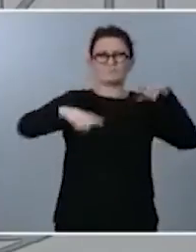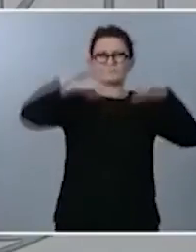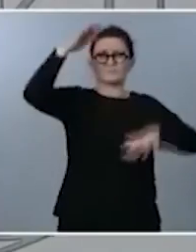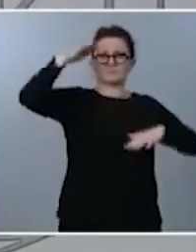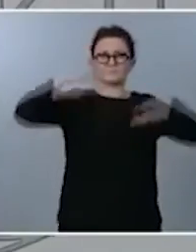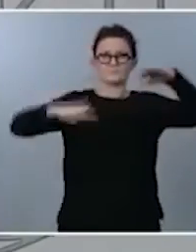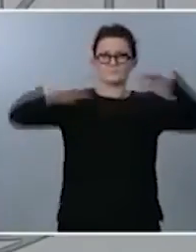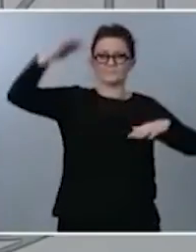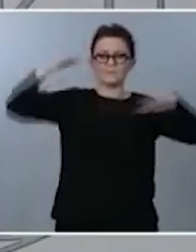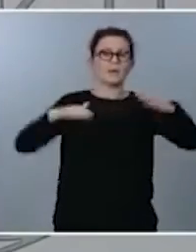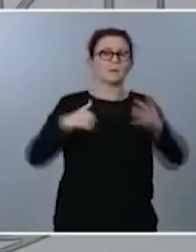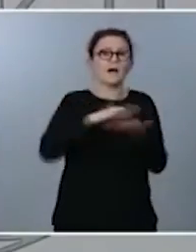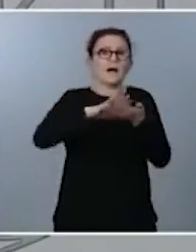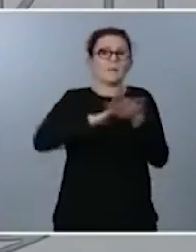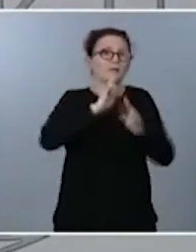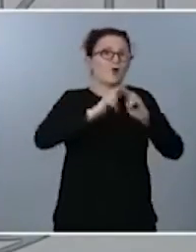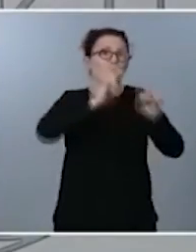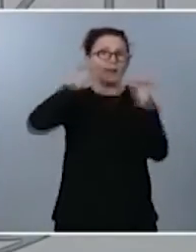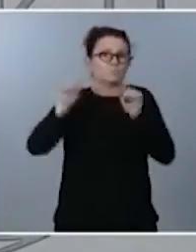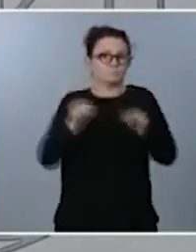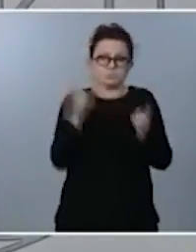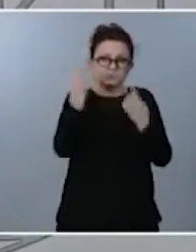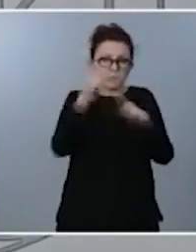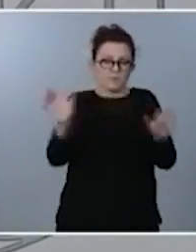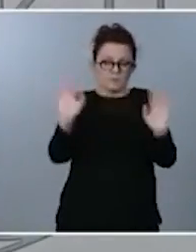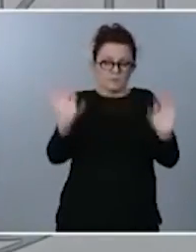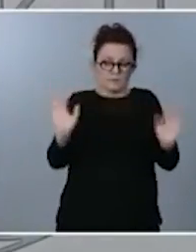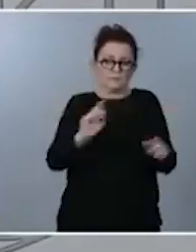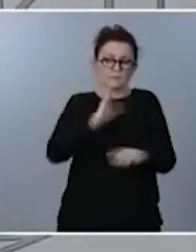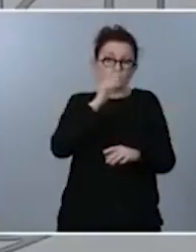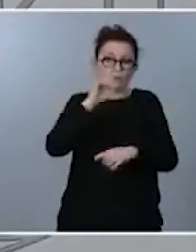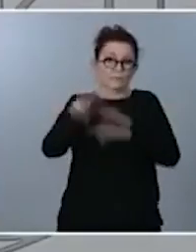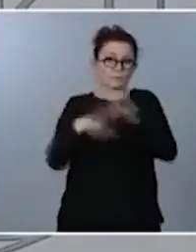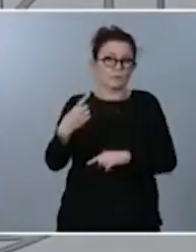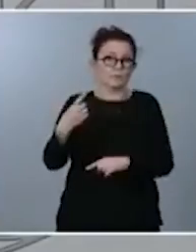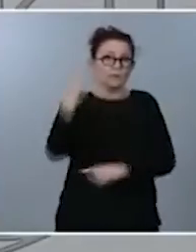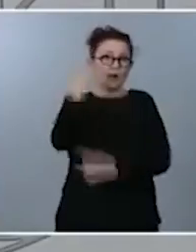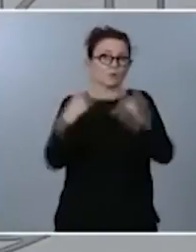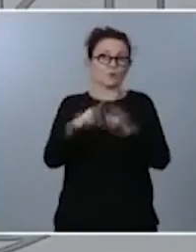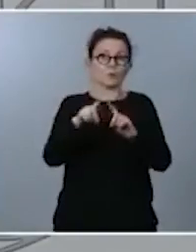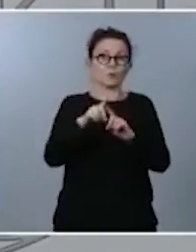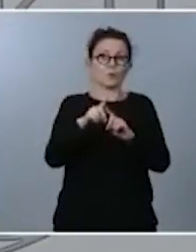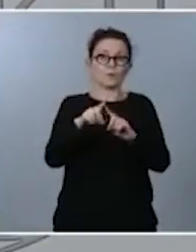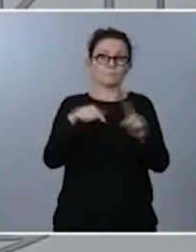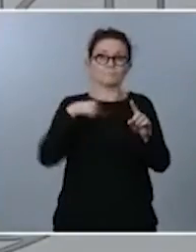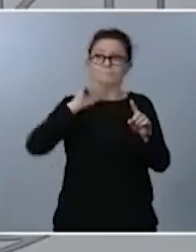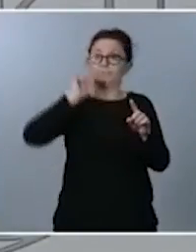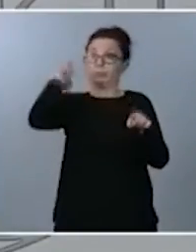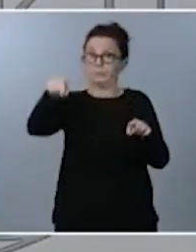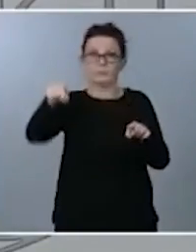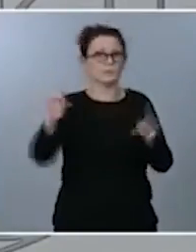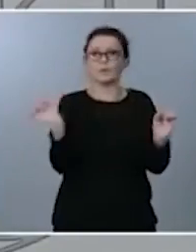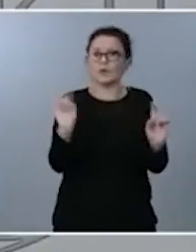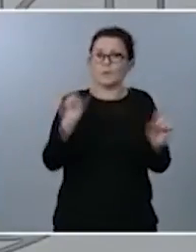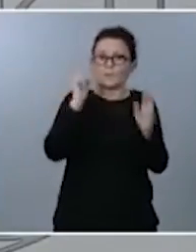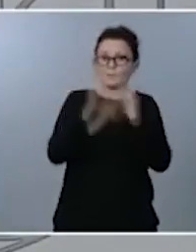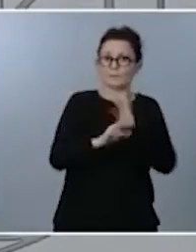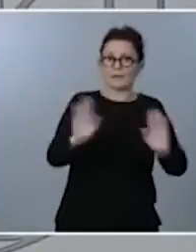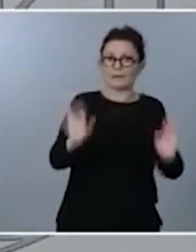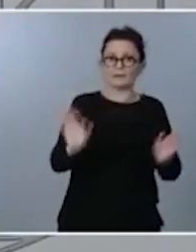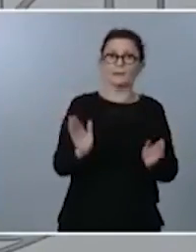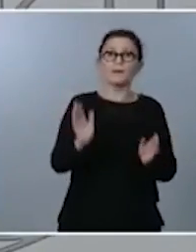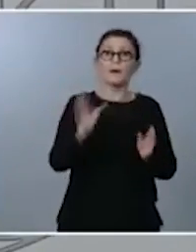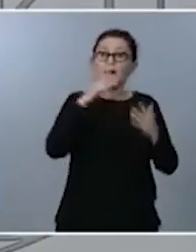hablar de ninguna en concreto que luego hay personas que se sienten aludidas simplemente referimos que hay una situación